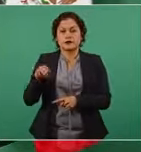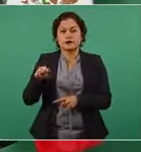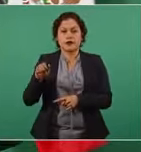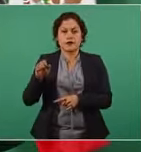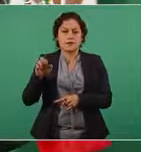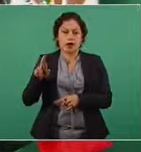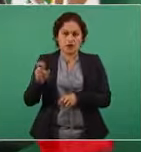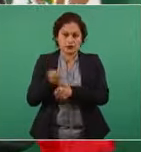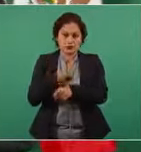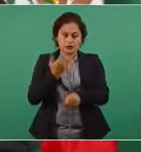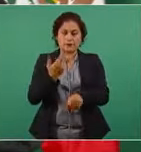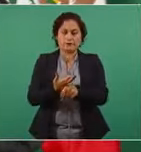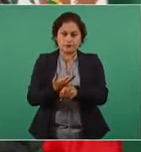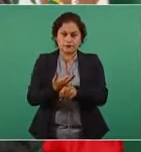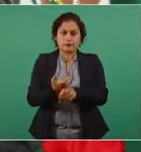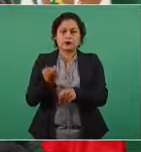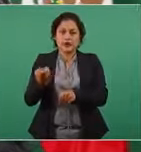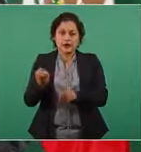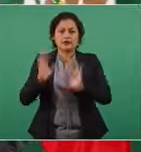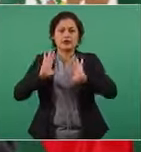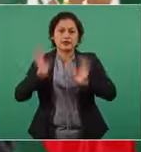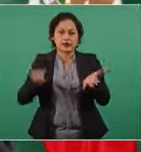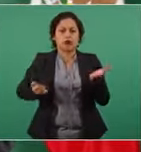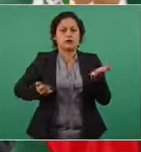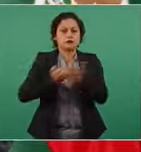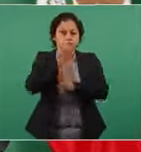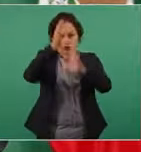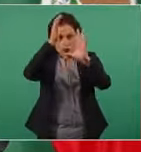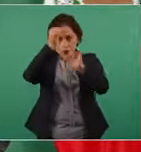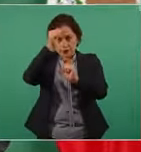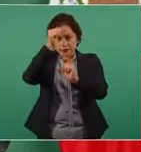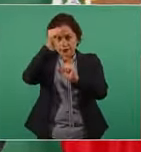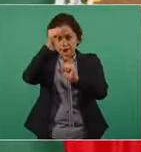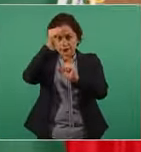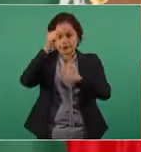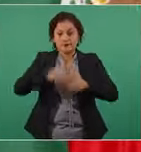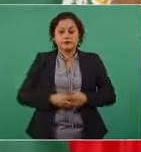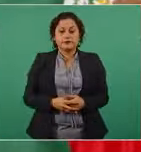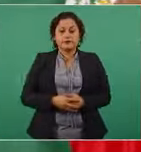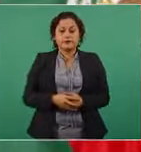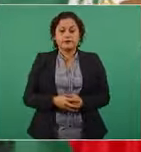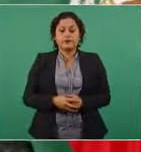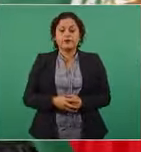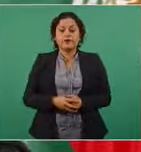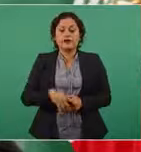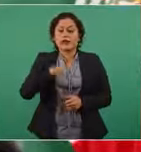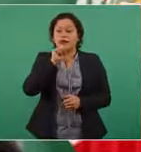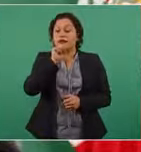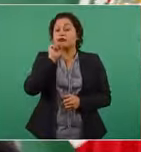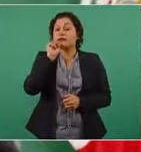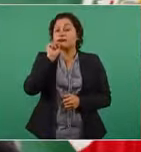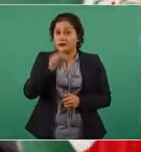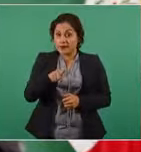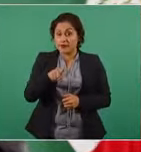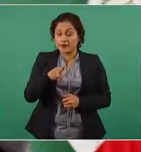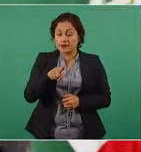Es un acuerdo que ya se tomó. ¿Cómo? Todo lo que tiene que ver con el tren Maya,